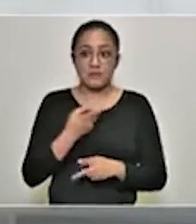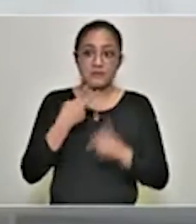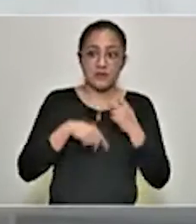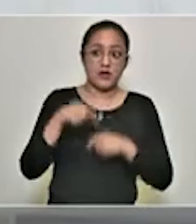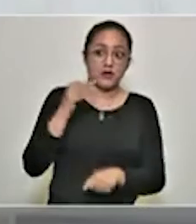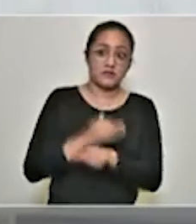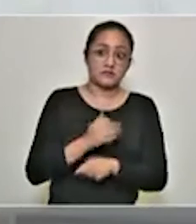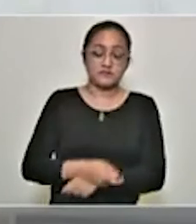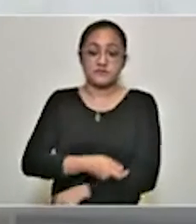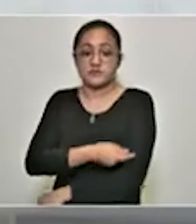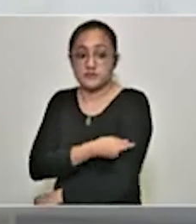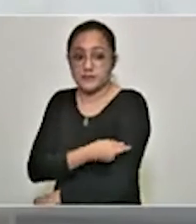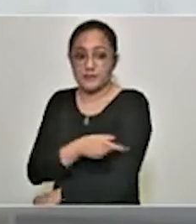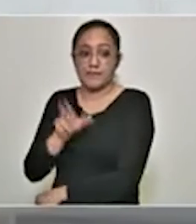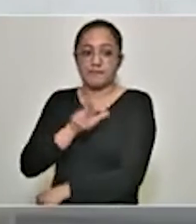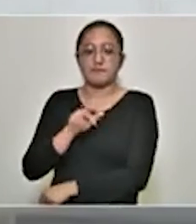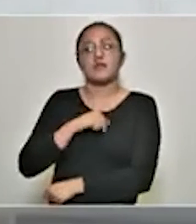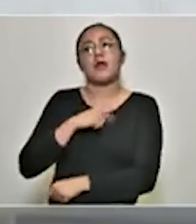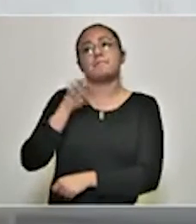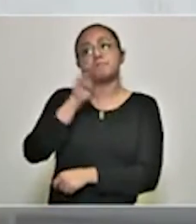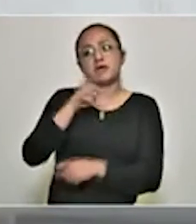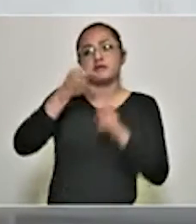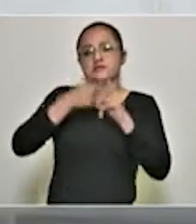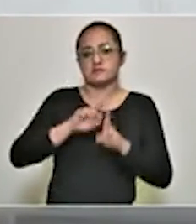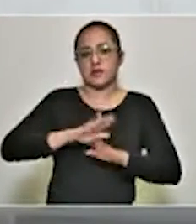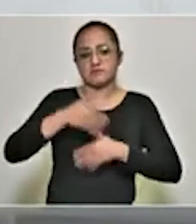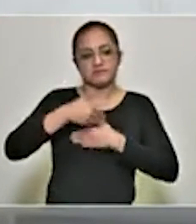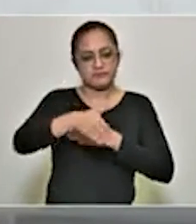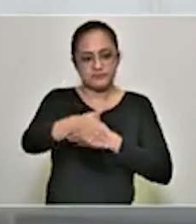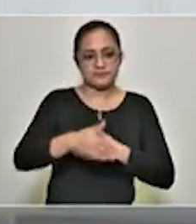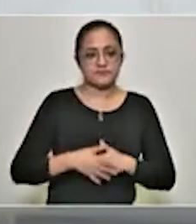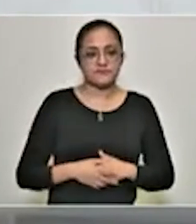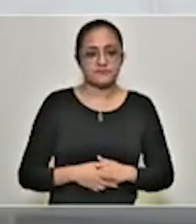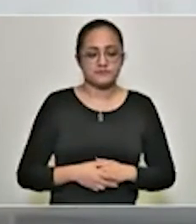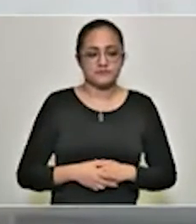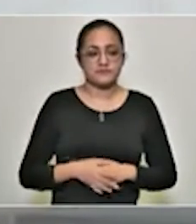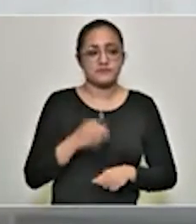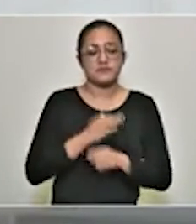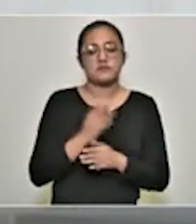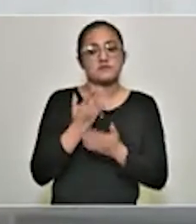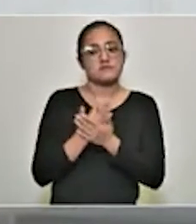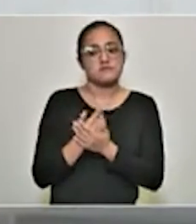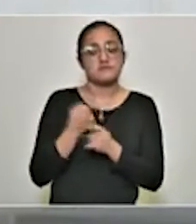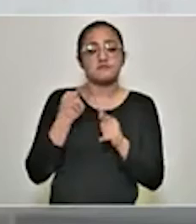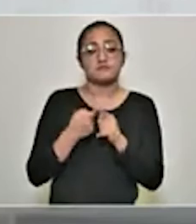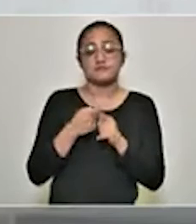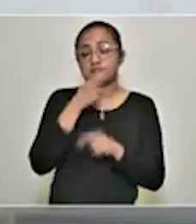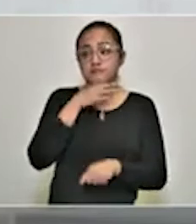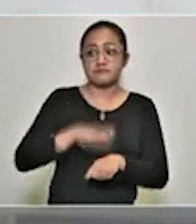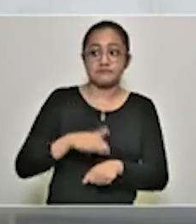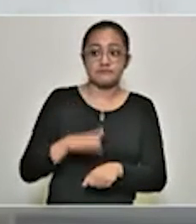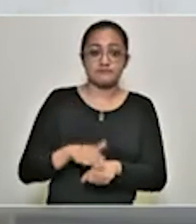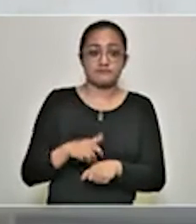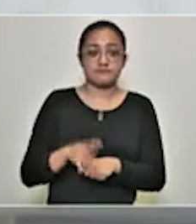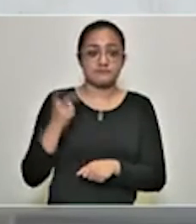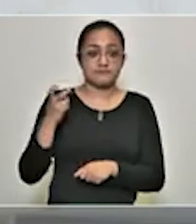Puebla sumaron un total de 804, además de 21 defunciones para un acumulado de 12.992.